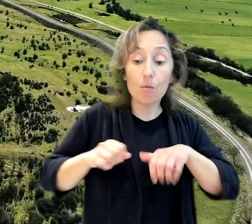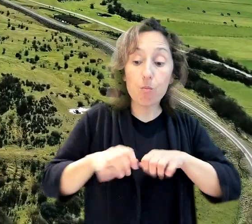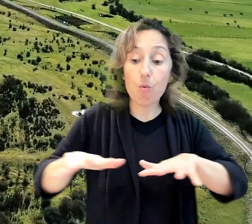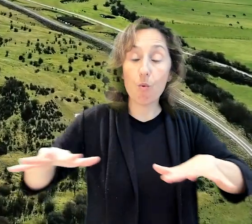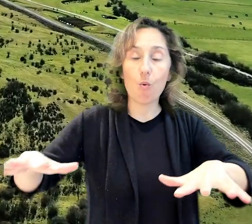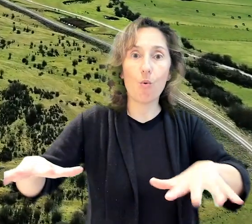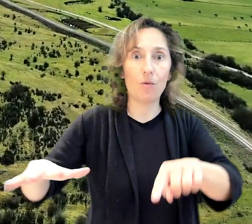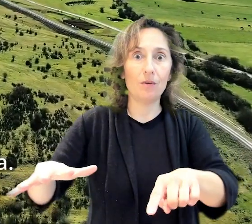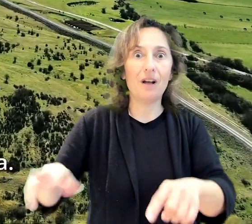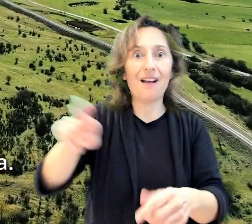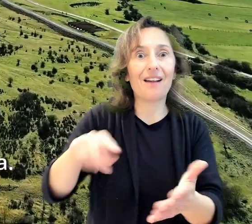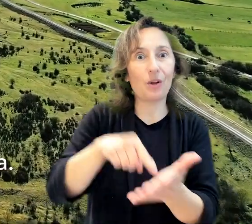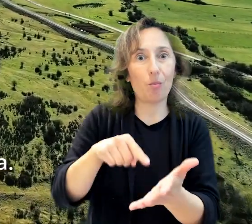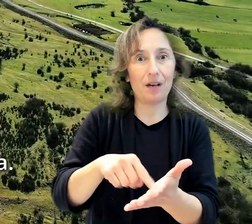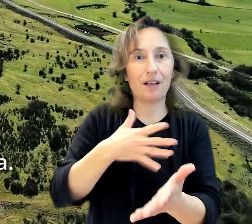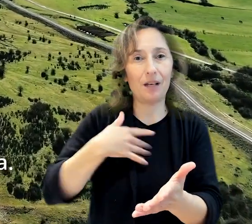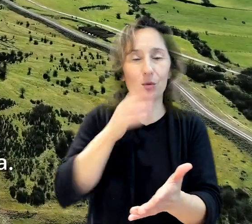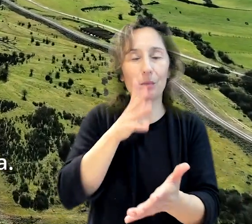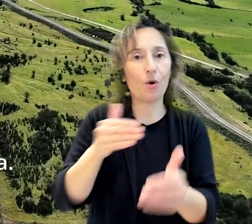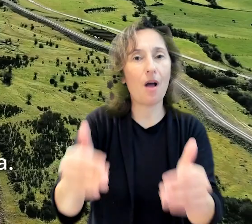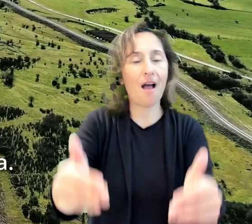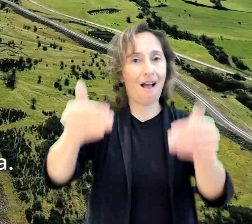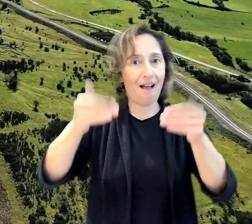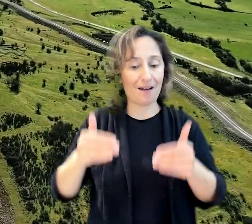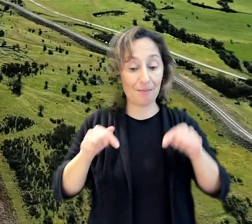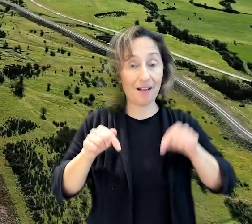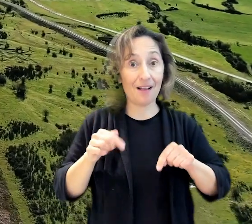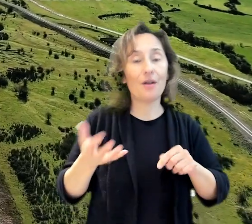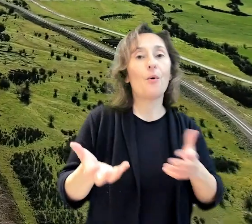pero tramo arriba. Y el efecto es más beneficioso arriba.